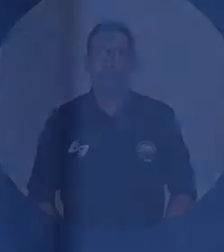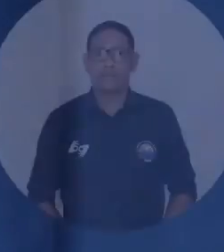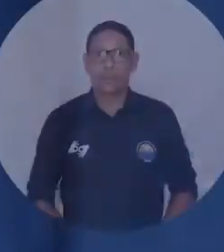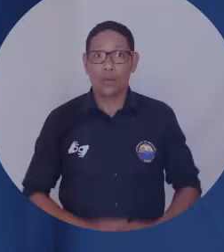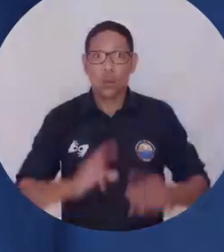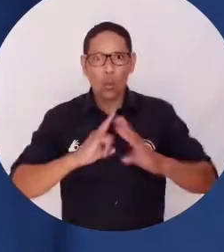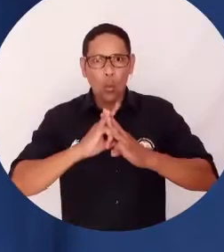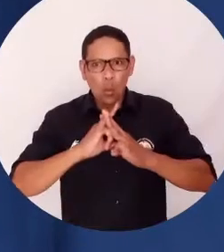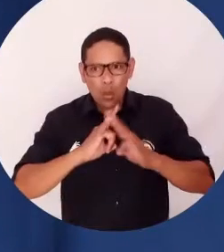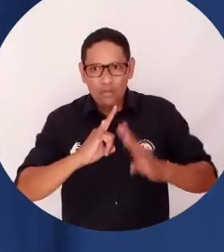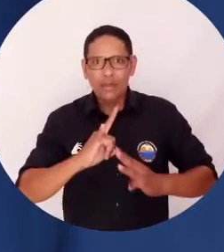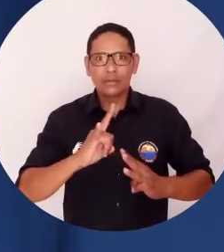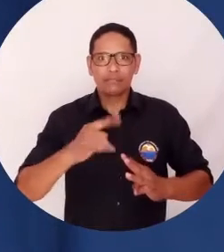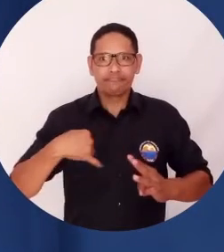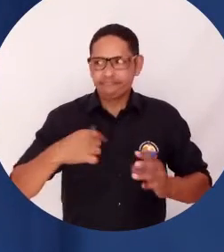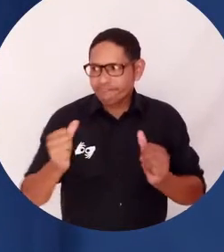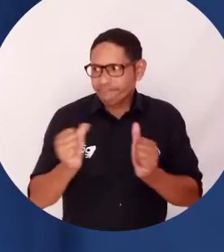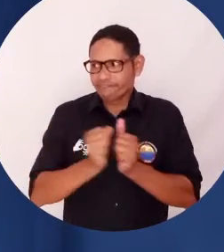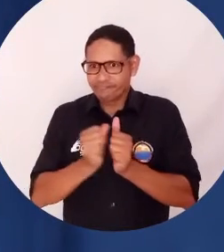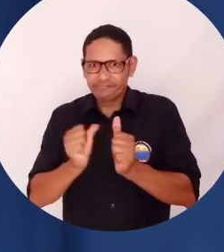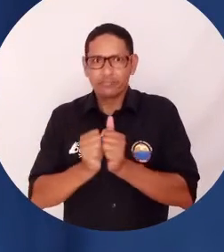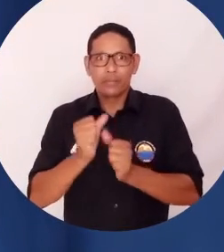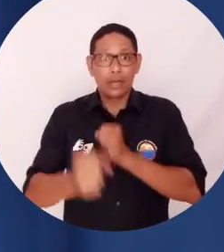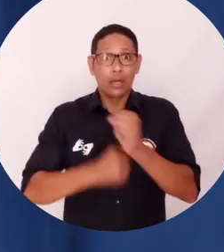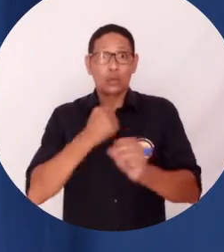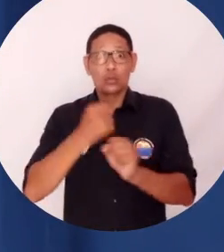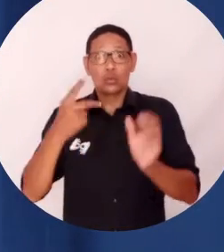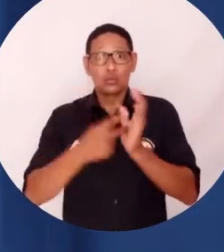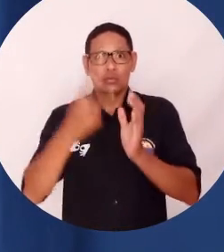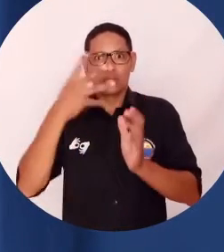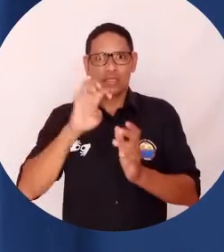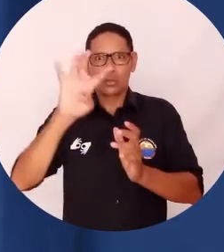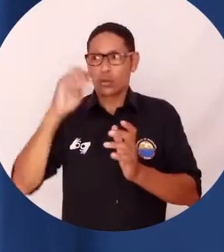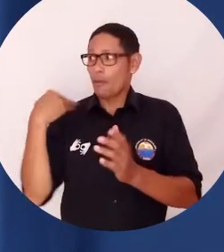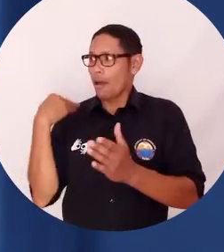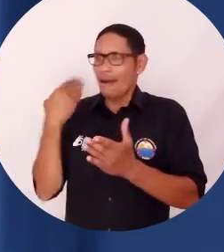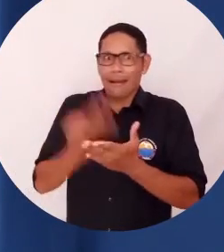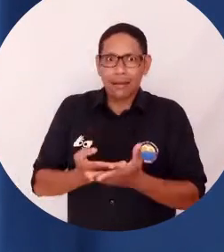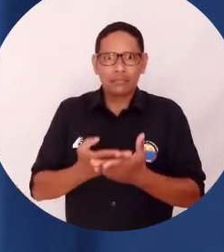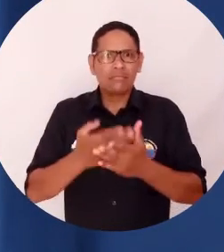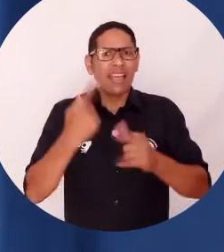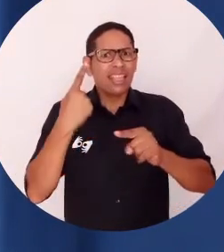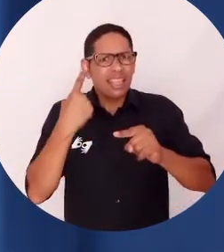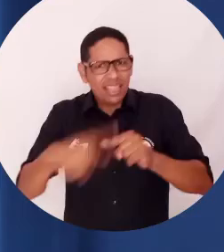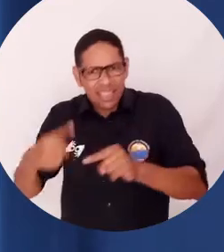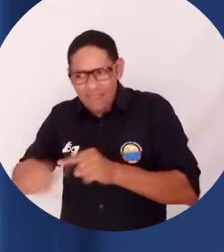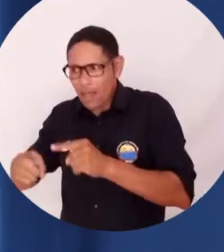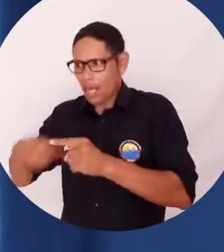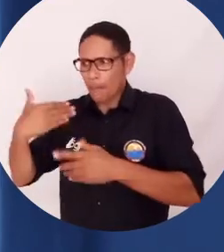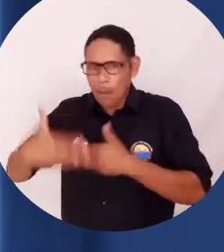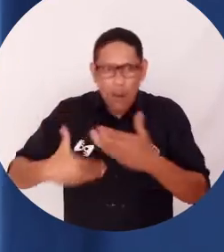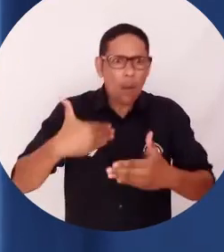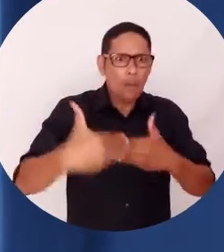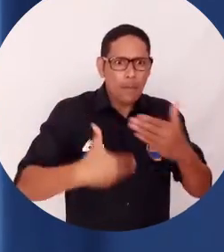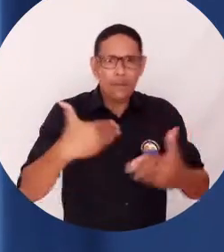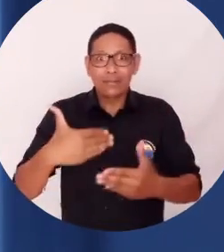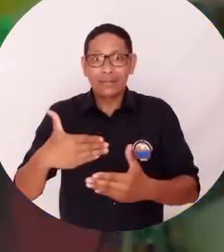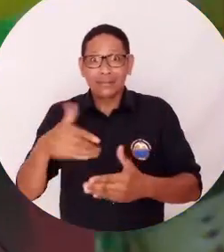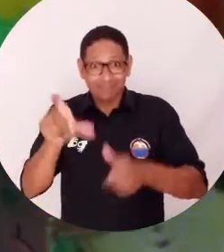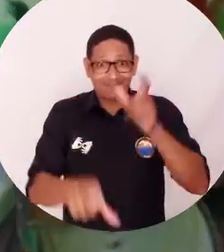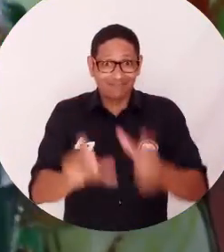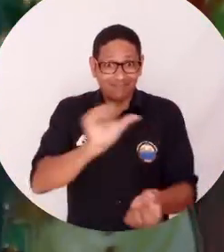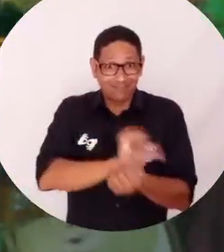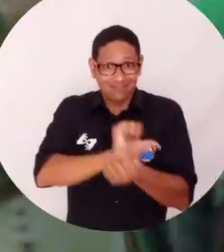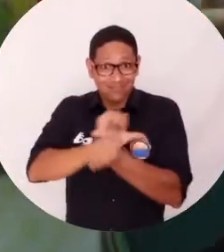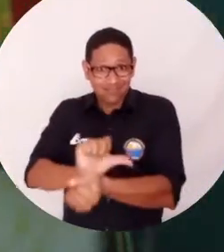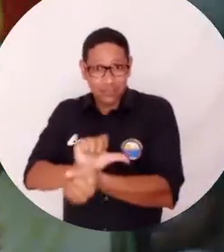Como Universidad del Magdalena hemos estado acompañando desde el año 2019 diferentes procesos con la población privada de la libertad en búsqueda